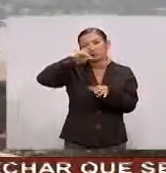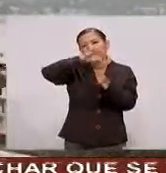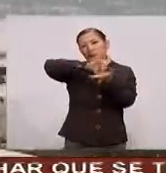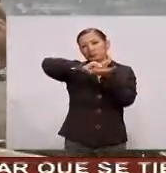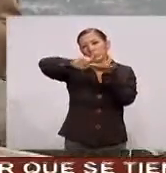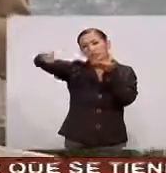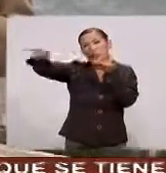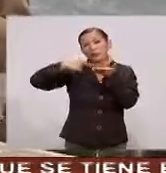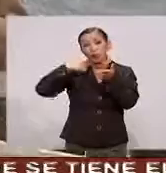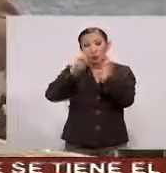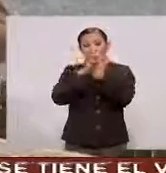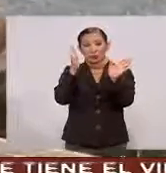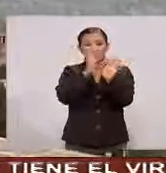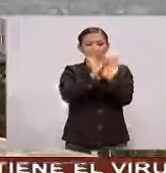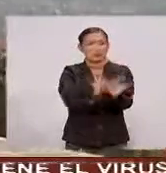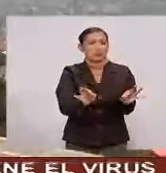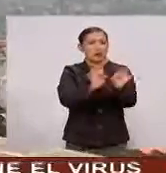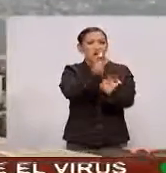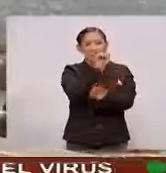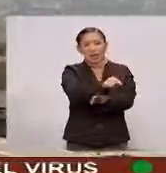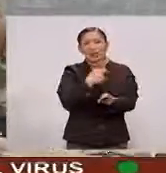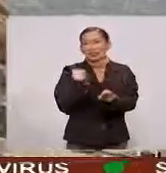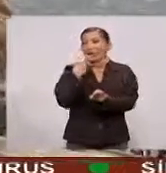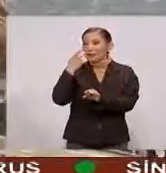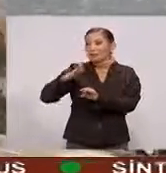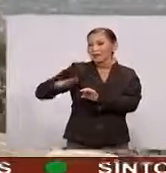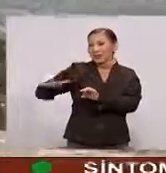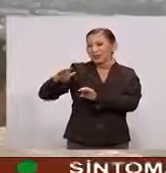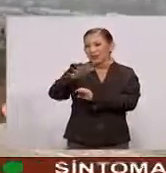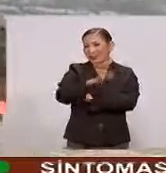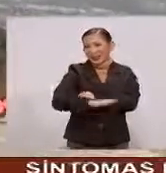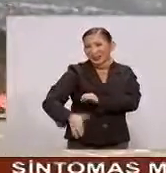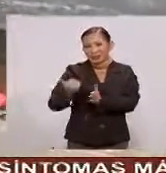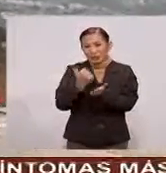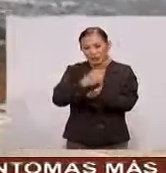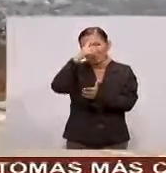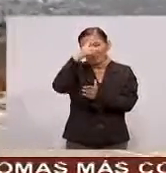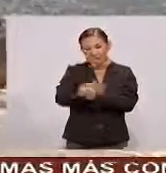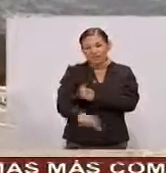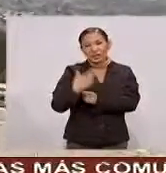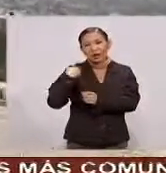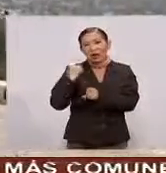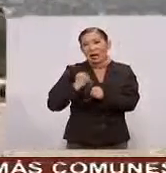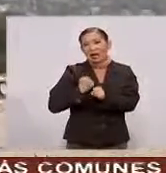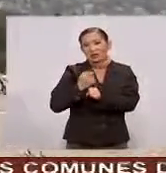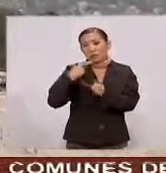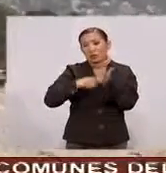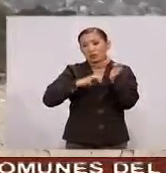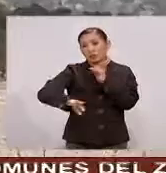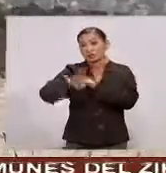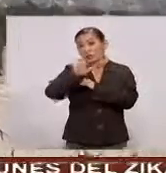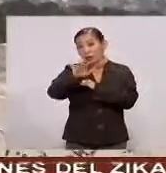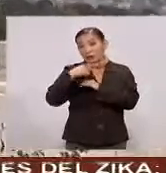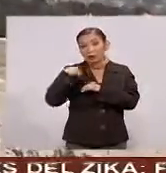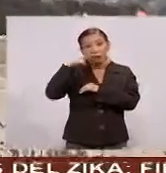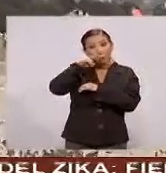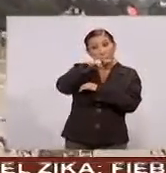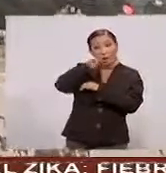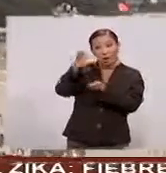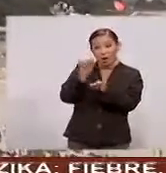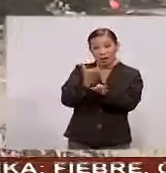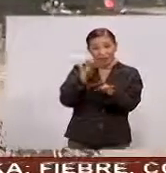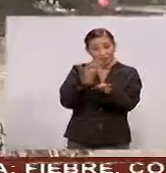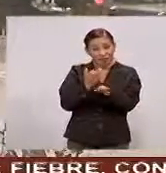Uno de sus libros más emblemáticos Que se refería precisamente A la Ciudad de México En los años 50 Como ustedes pueden